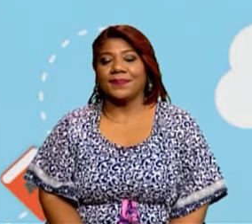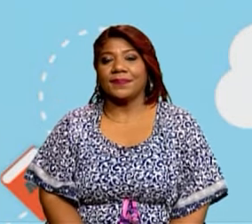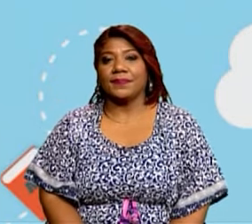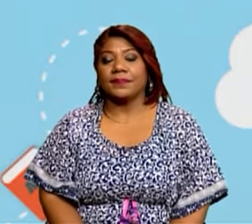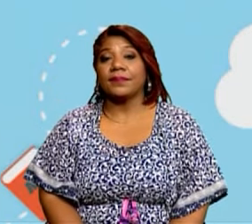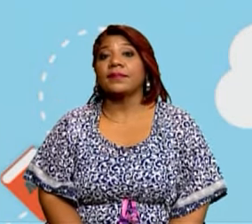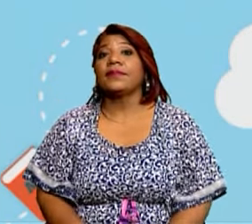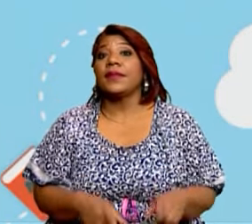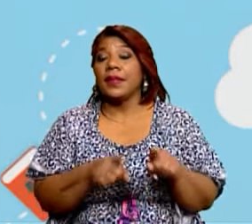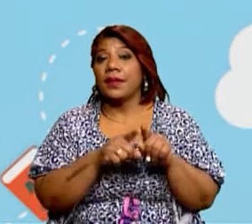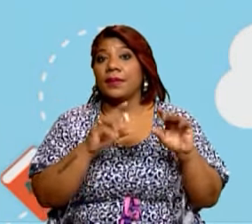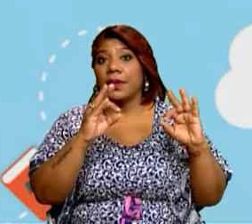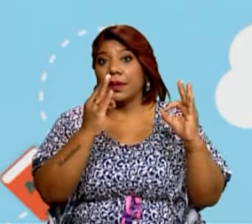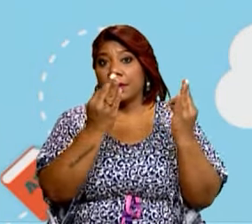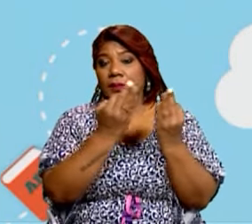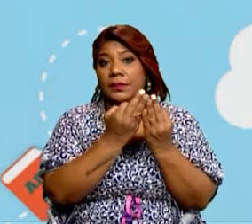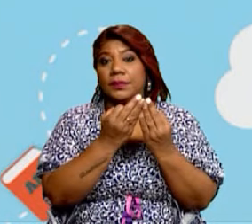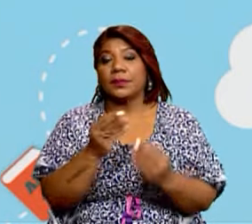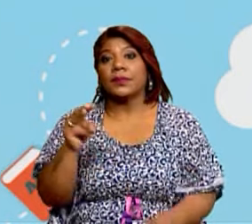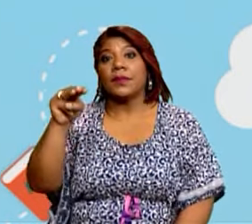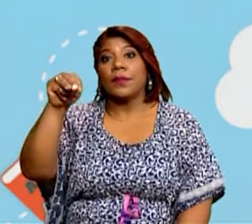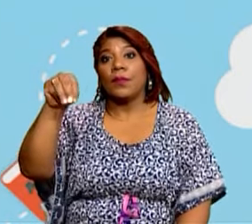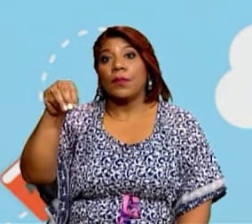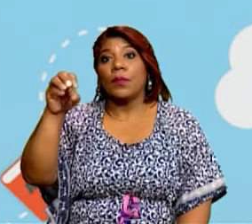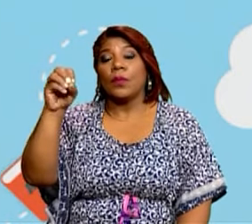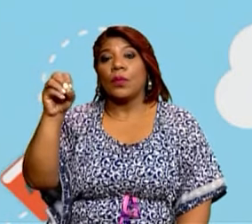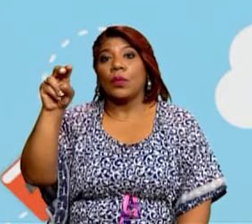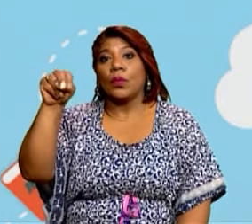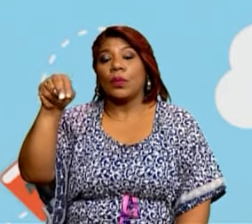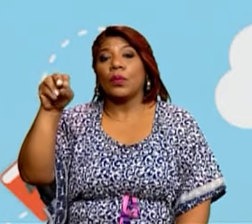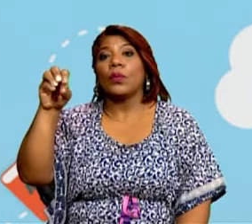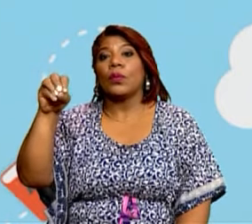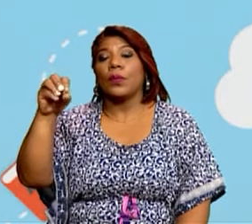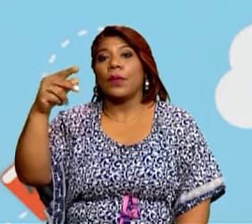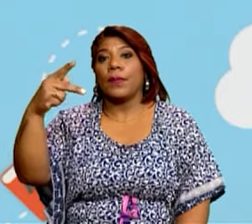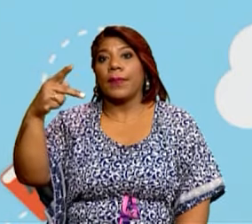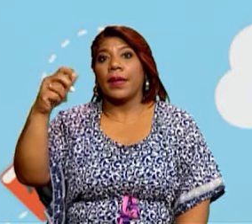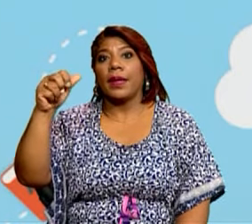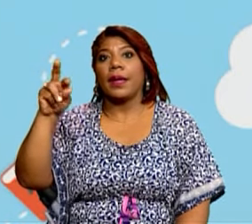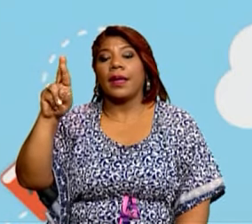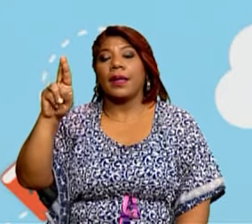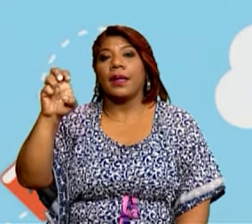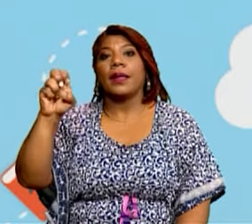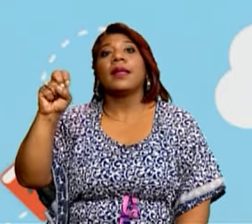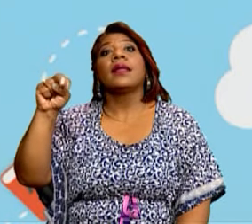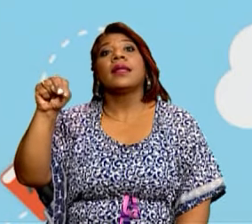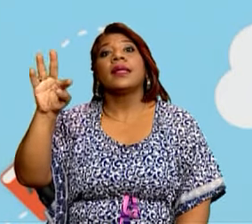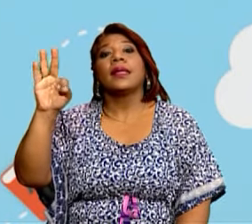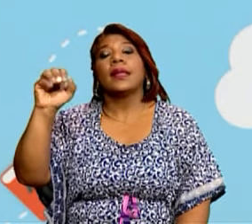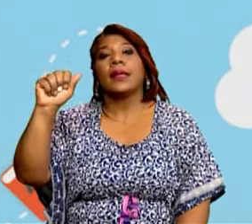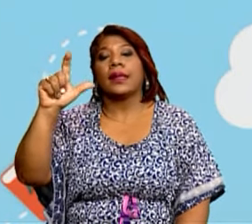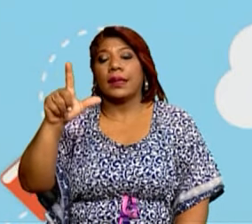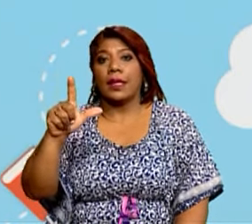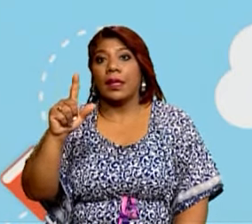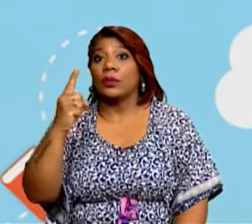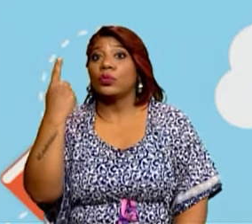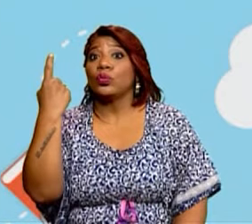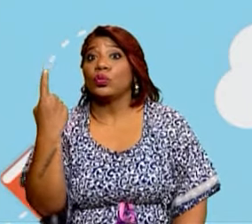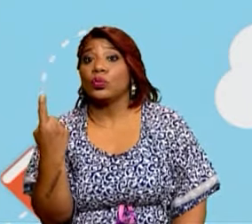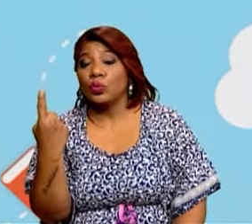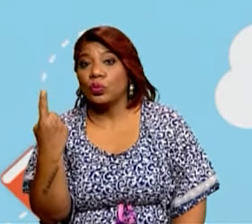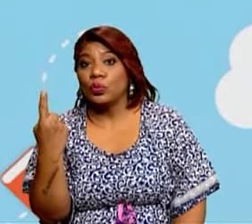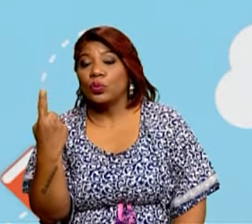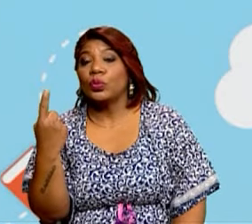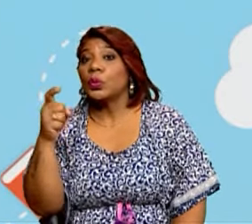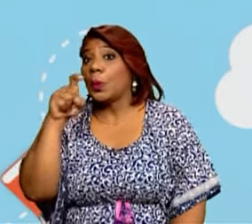Tenemos la familia monoparental. Esta familia está formada por un solo miembro